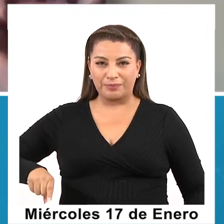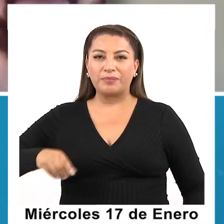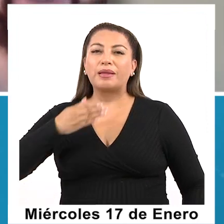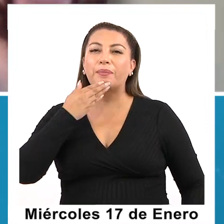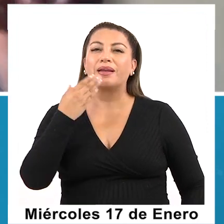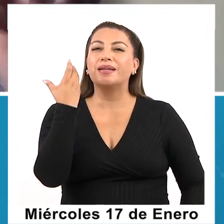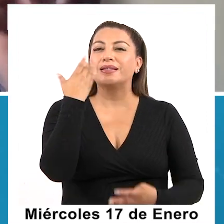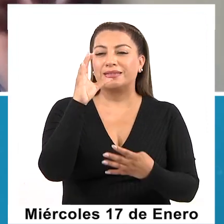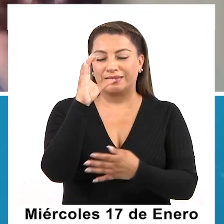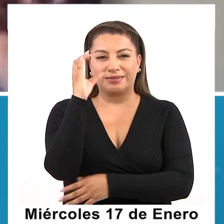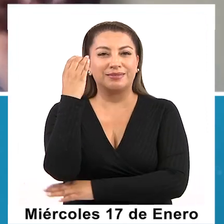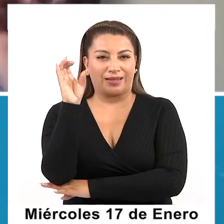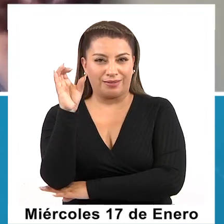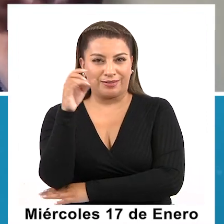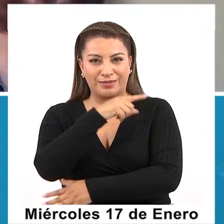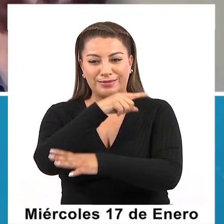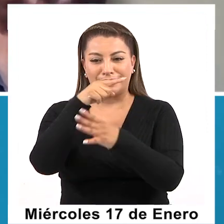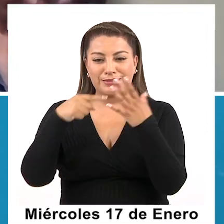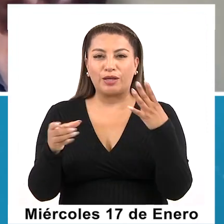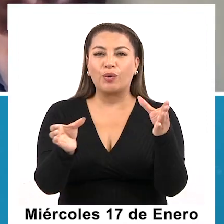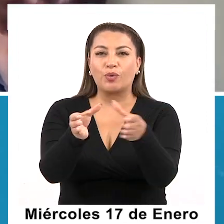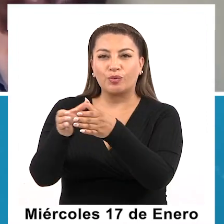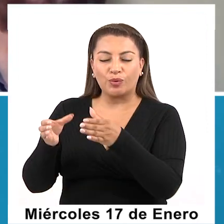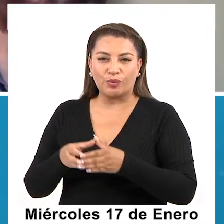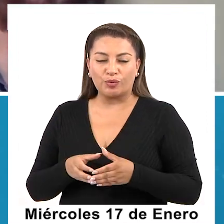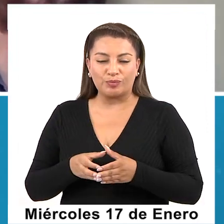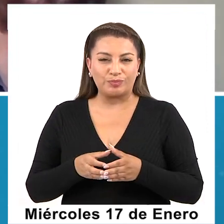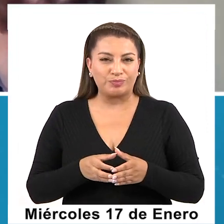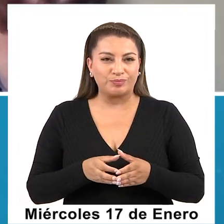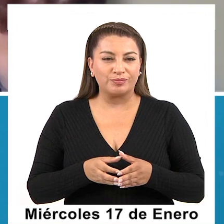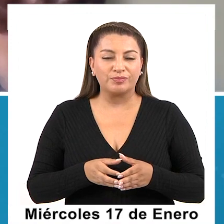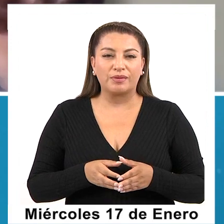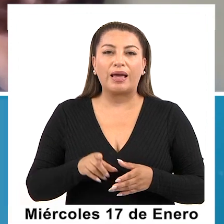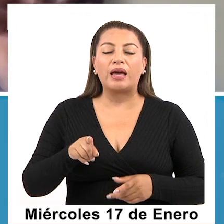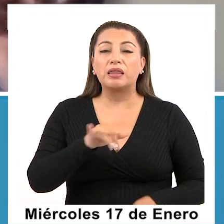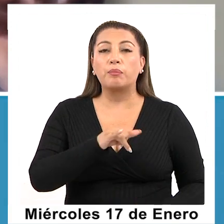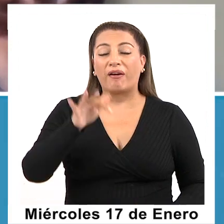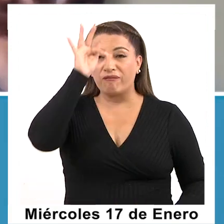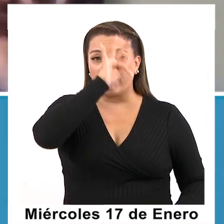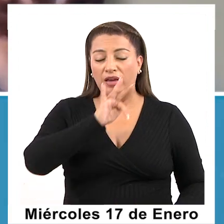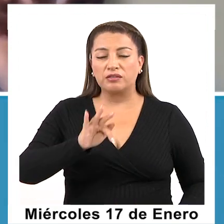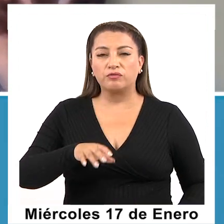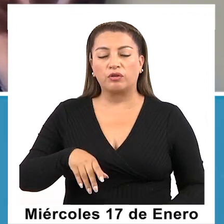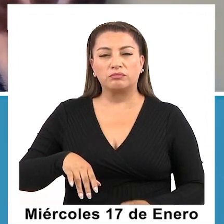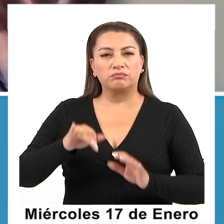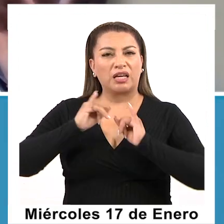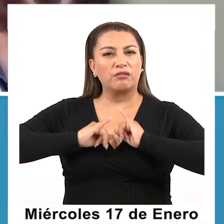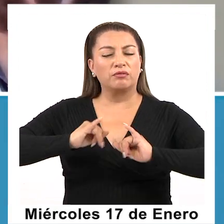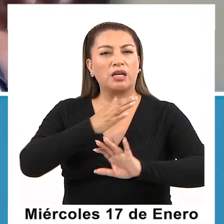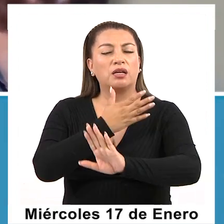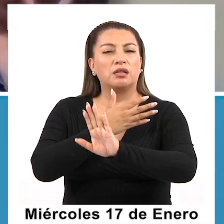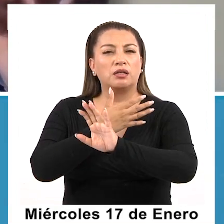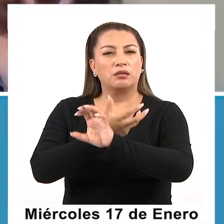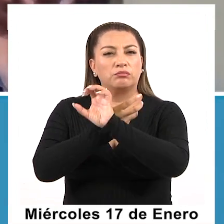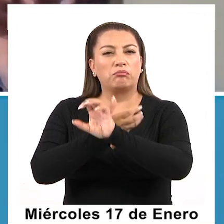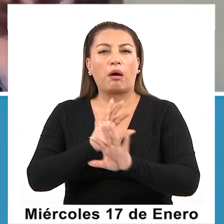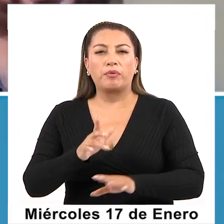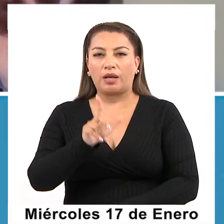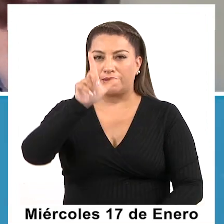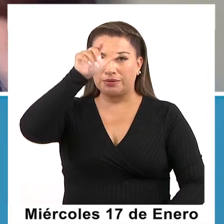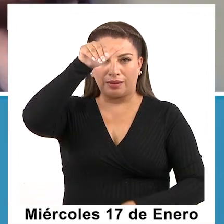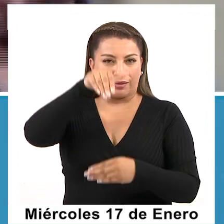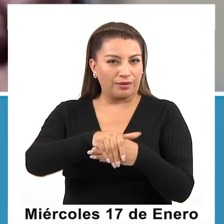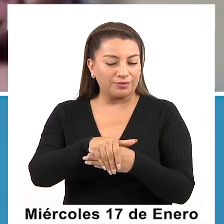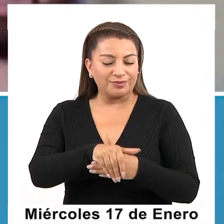de casa. De La Serena. Serena. Los vamos a estar haciendo la transmisión aproximadamente a las siete